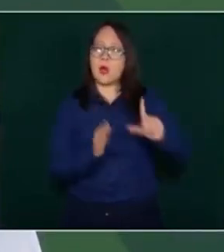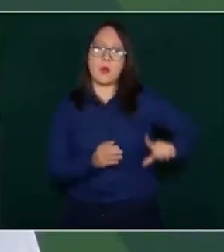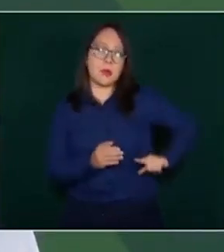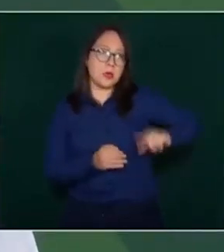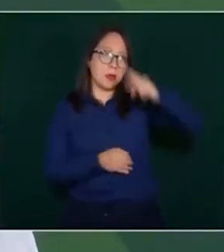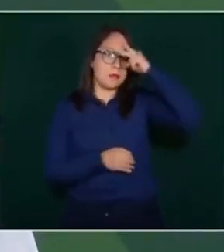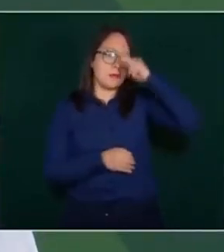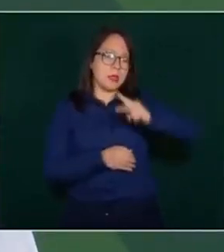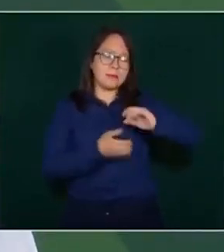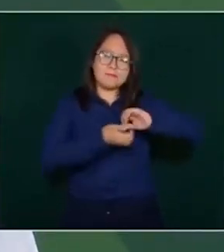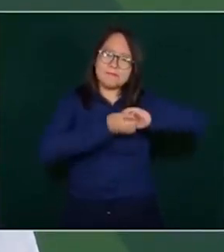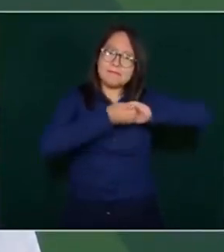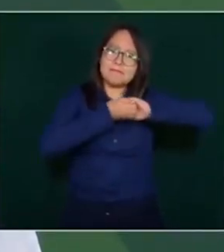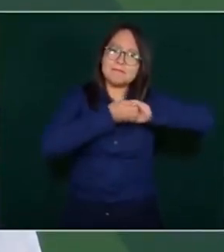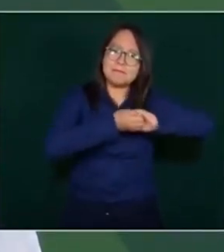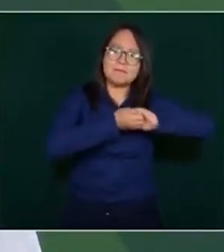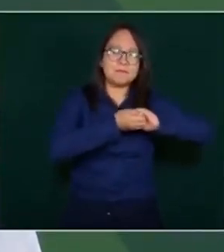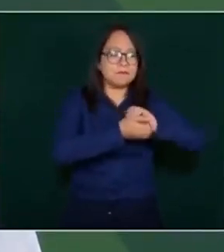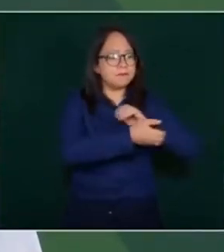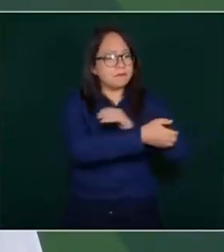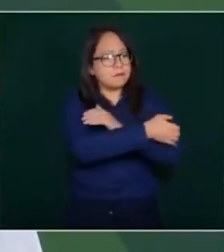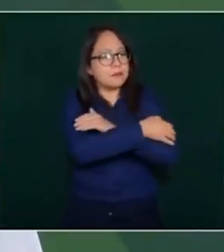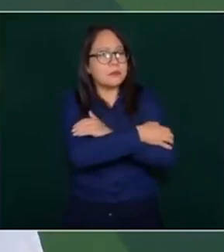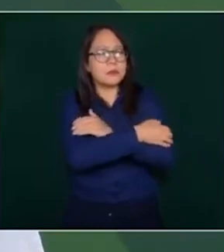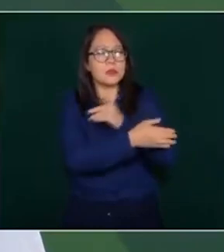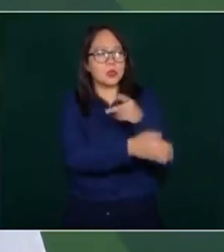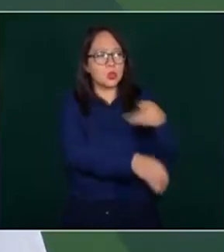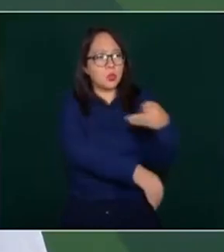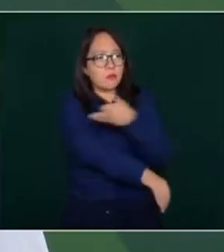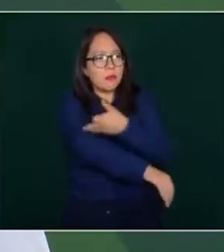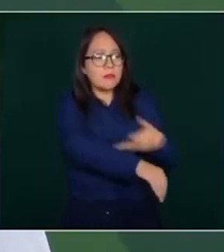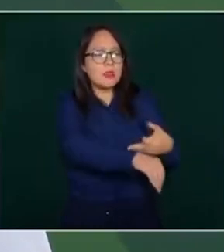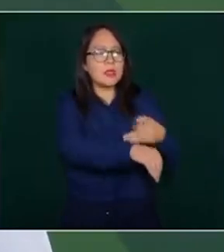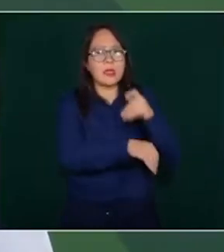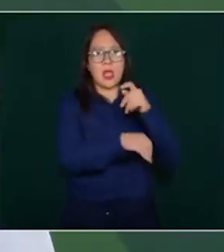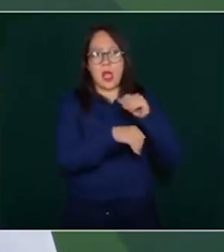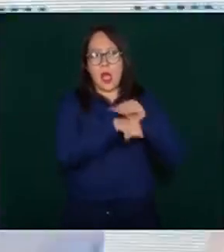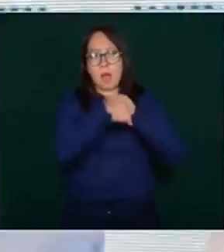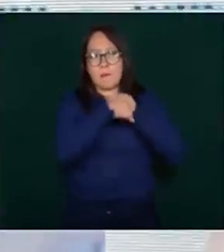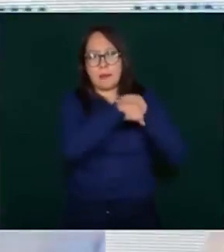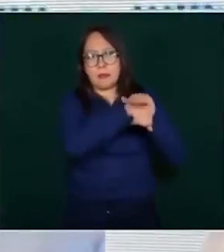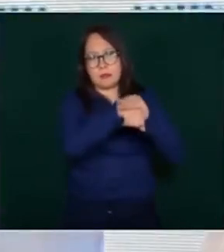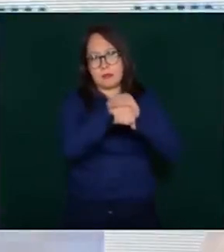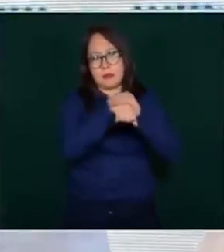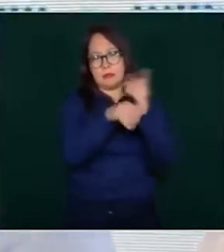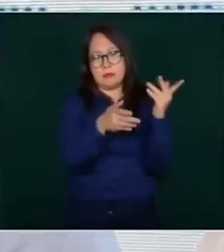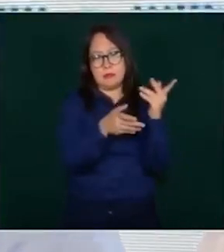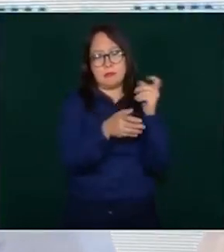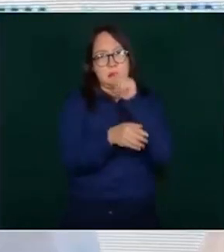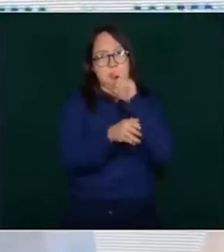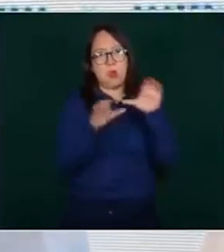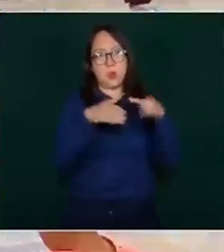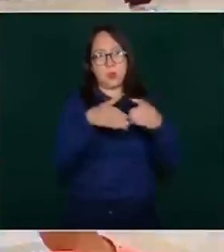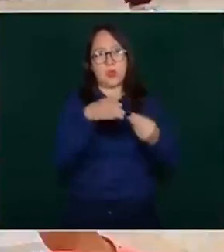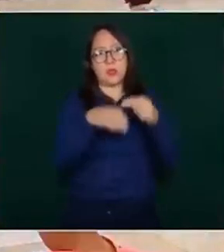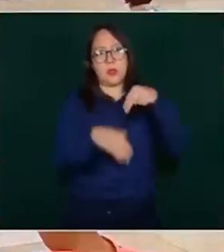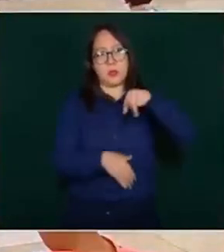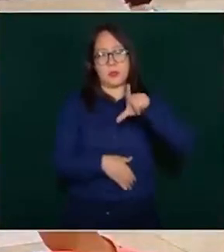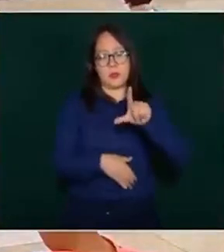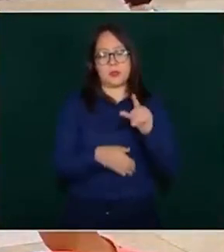con la familia de Devani, con las amistades y con la comunidad de Nuevo León. ¿Sería cuánto?